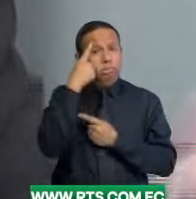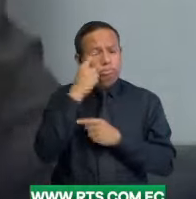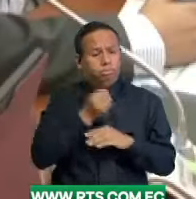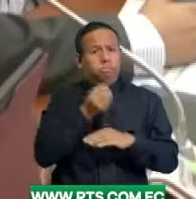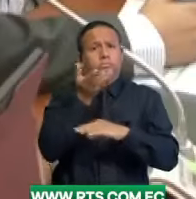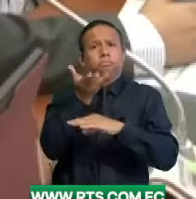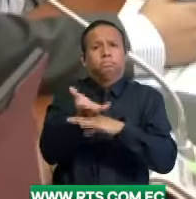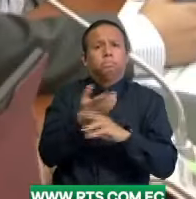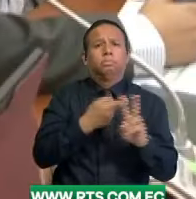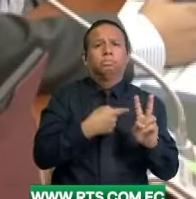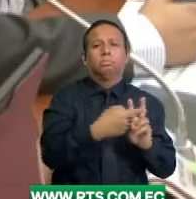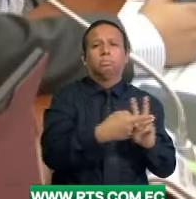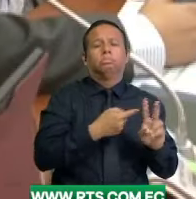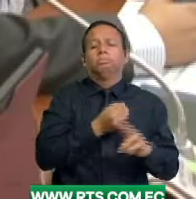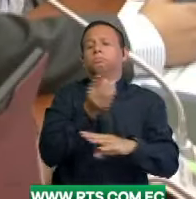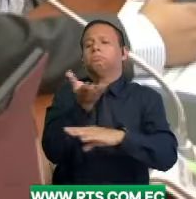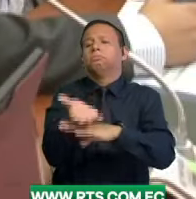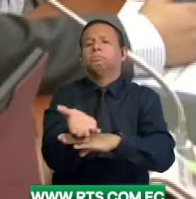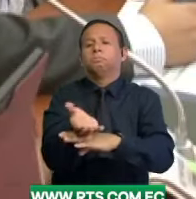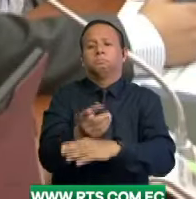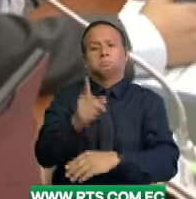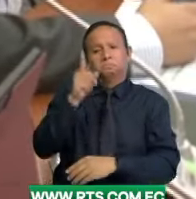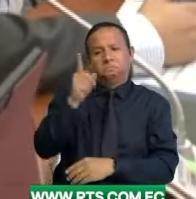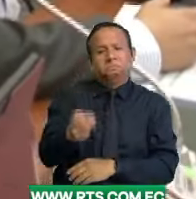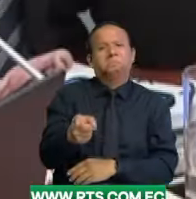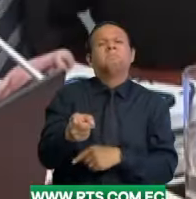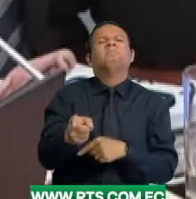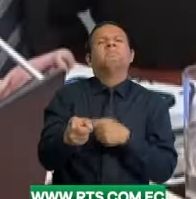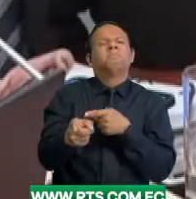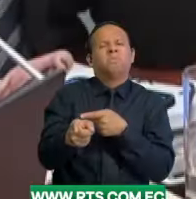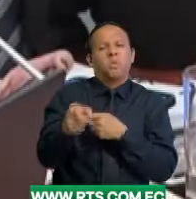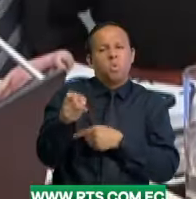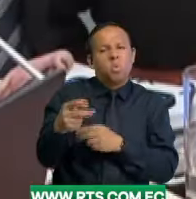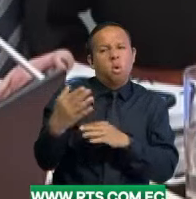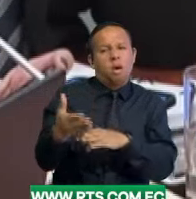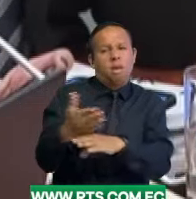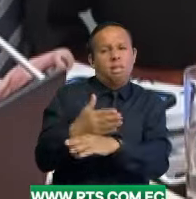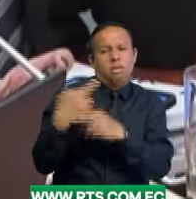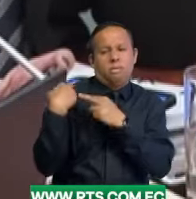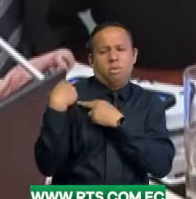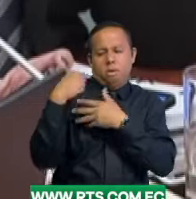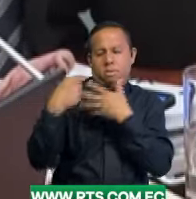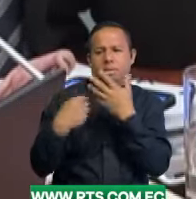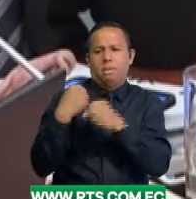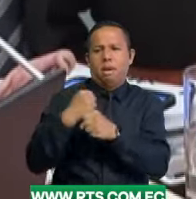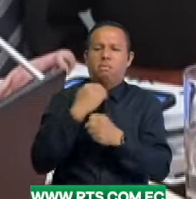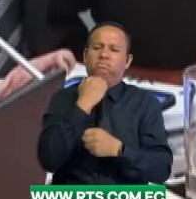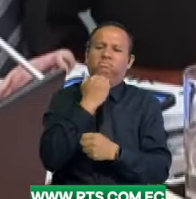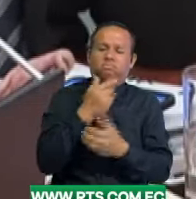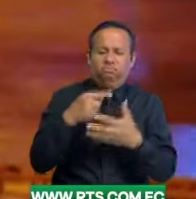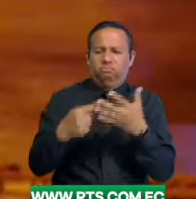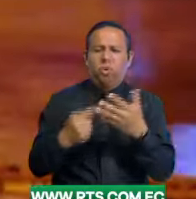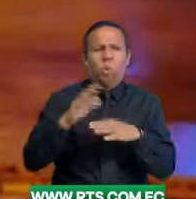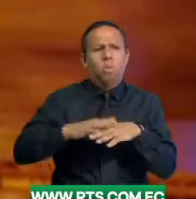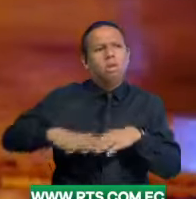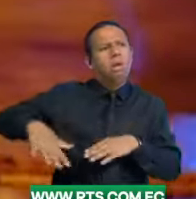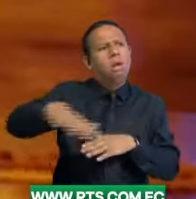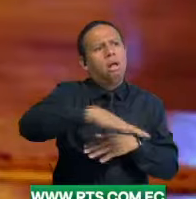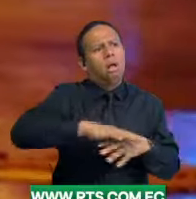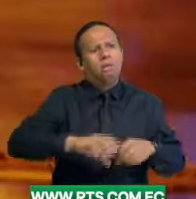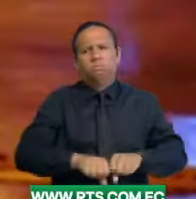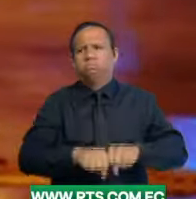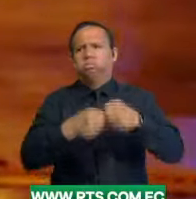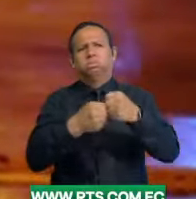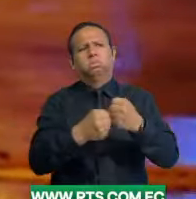Berresueta y Paola Cabezas, quienes acusan a la funcionaria de incumplimiento de funciones por los altos índices de inseguridad que se